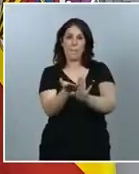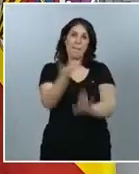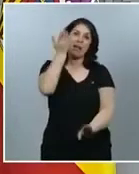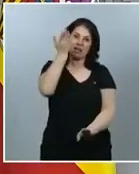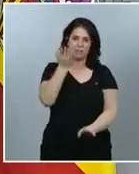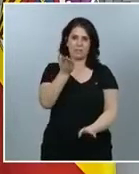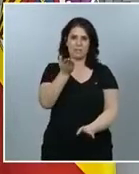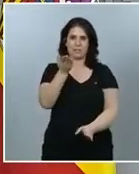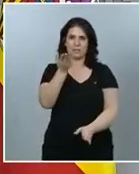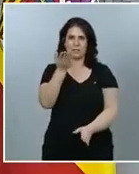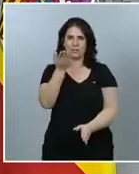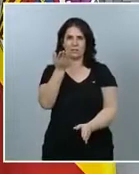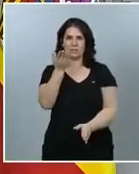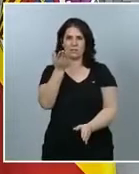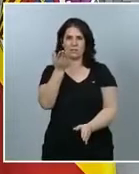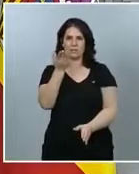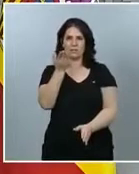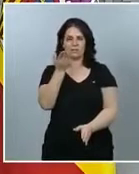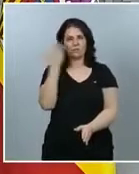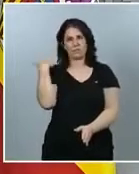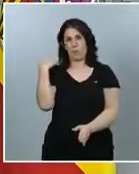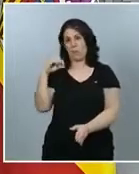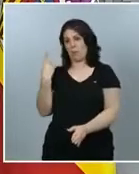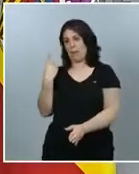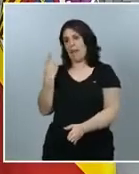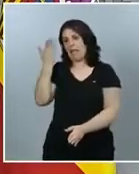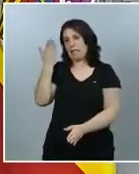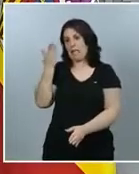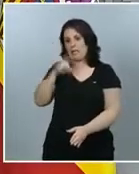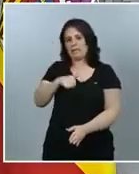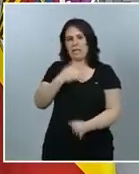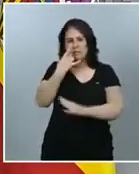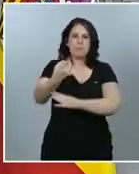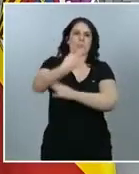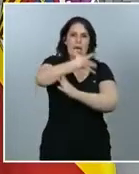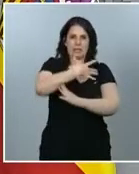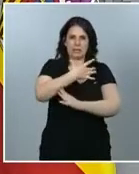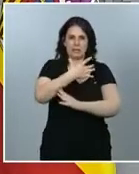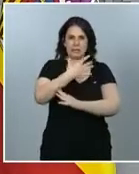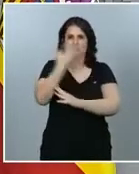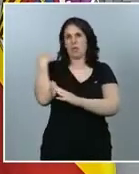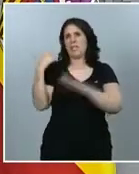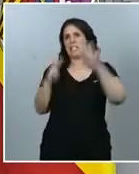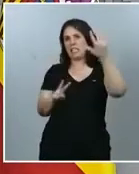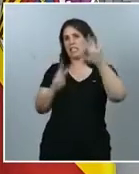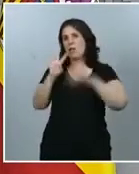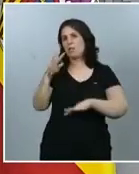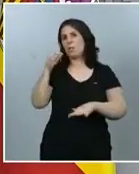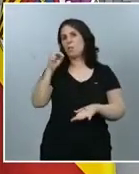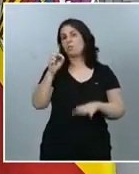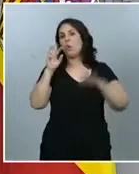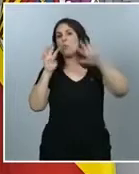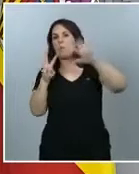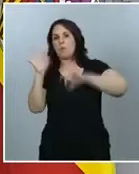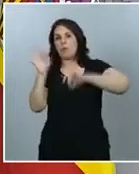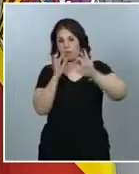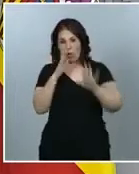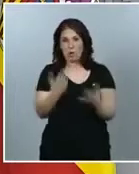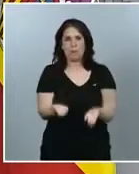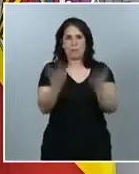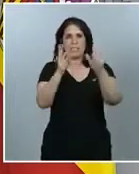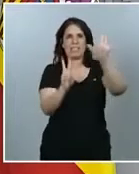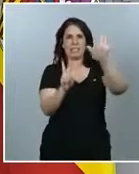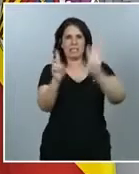que ya era realmente alta, fue, si recuerdan ustedes, de un 74.9%. Esta mejora en la